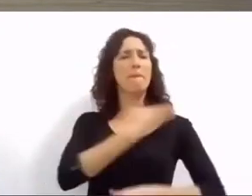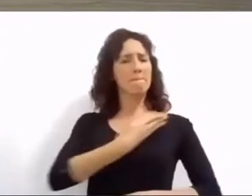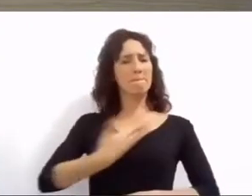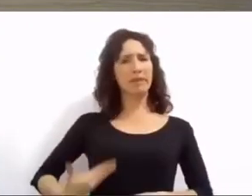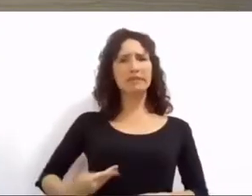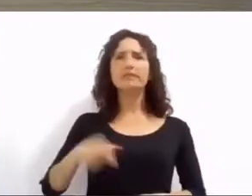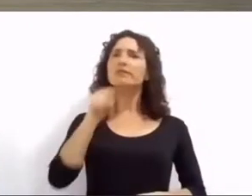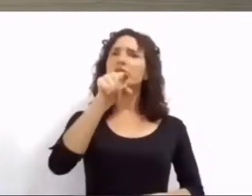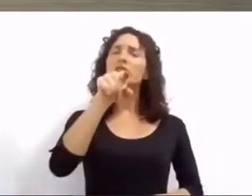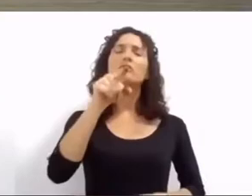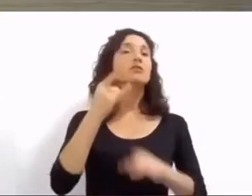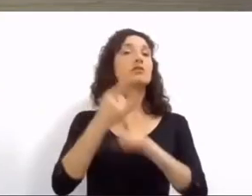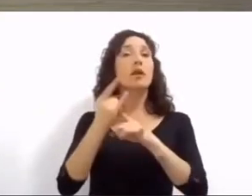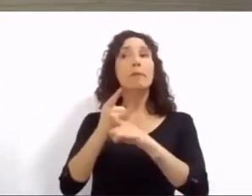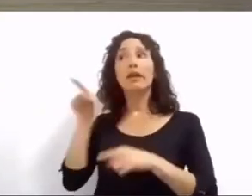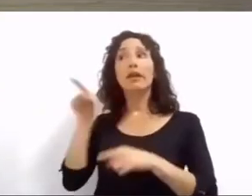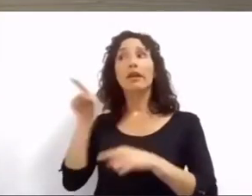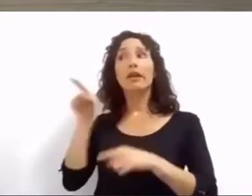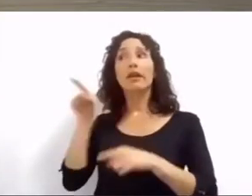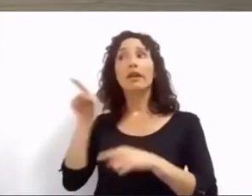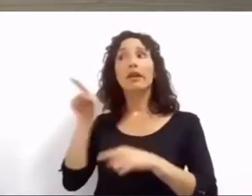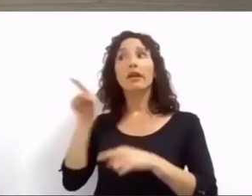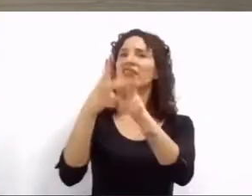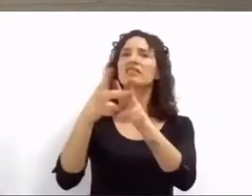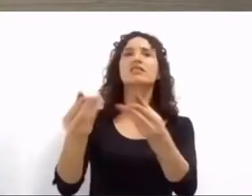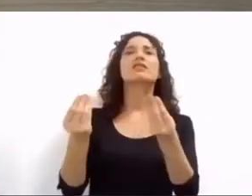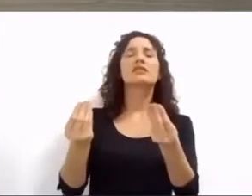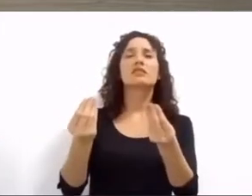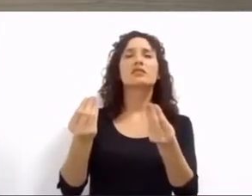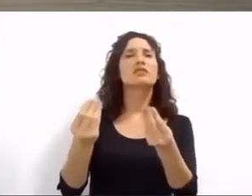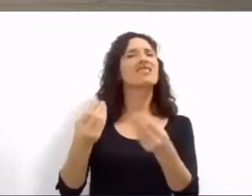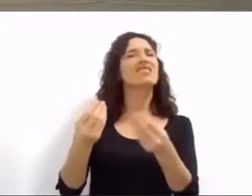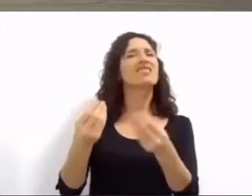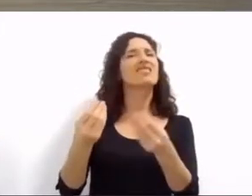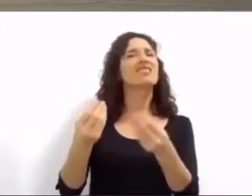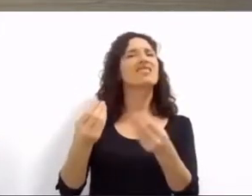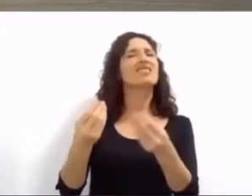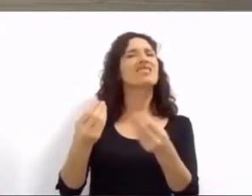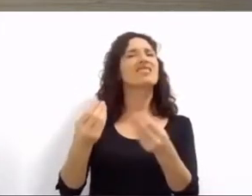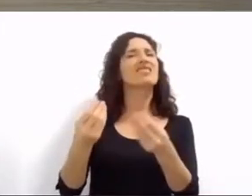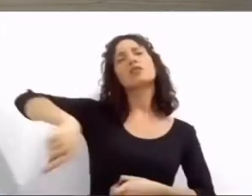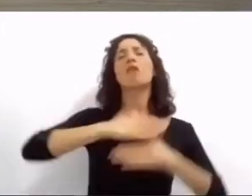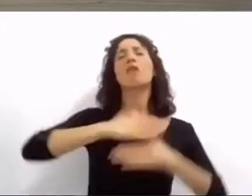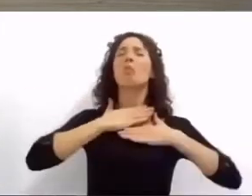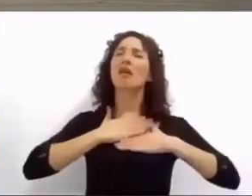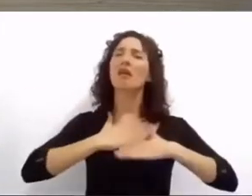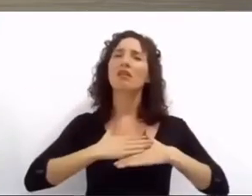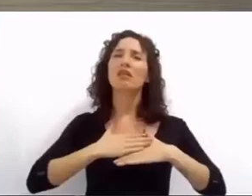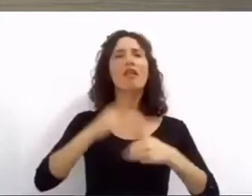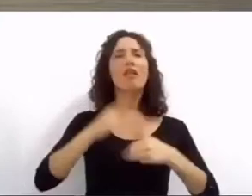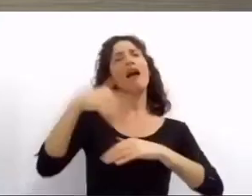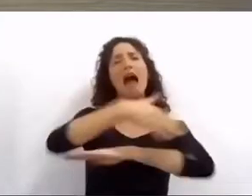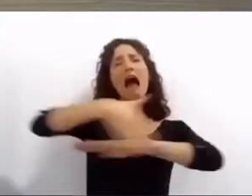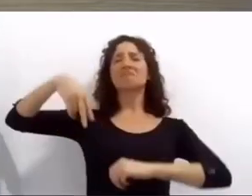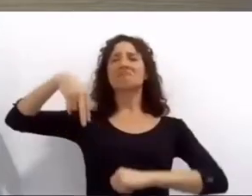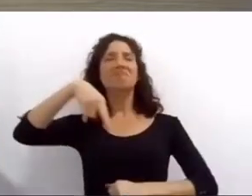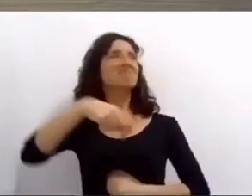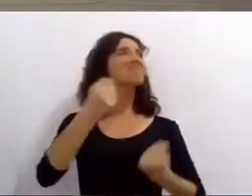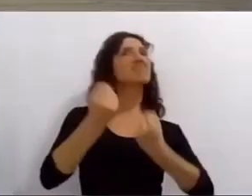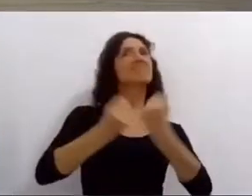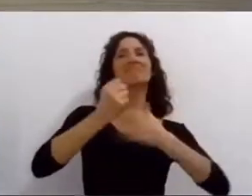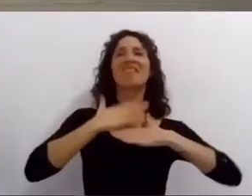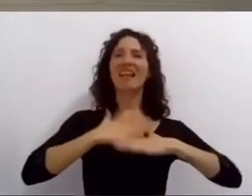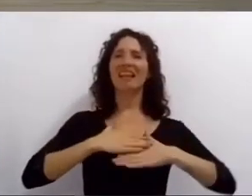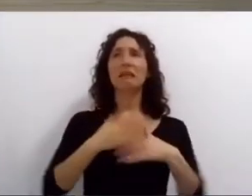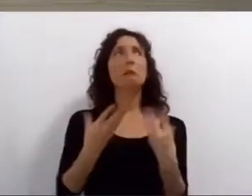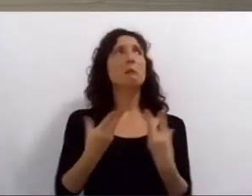oportunidad. Necesitamos más fuerzas de seguridad en las calles, investigación para desarmar las economías criminales y